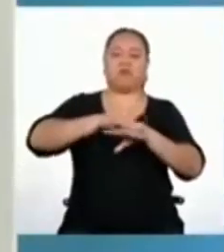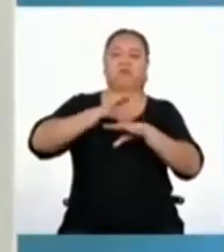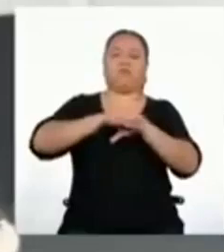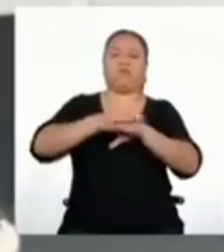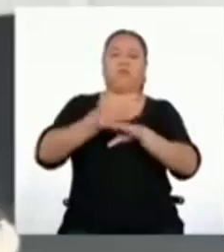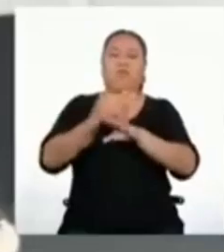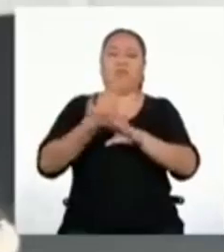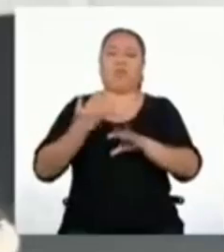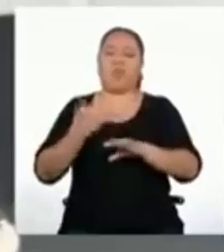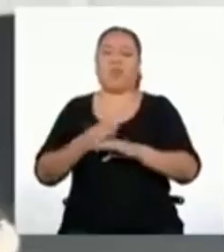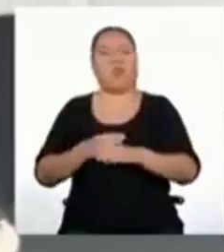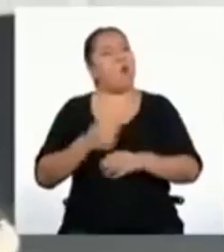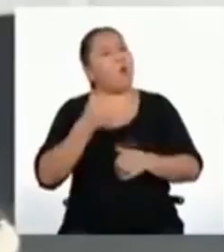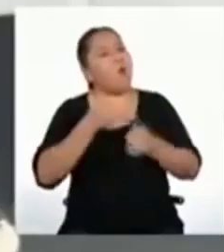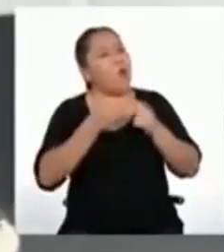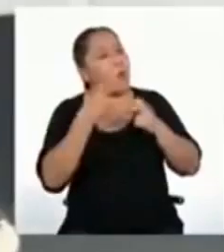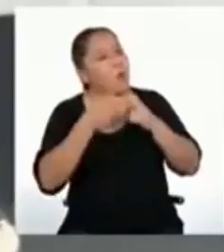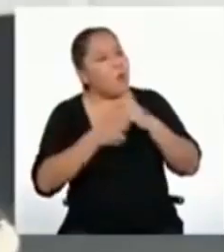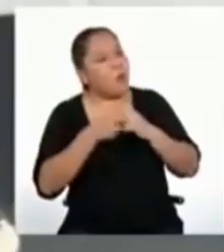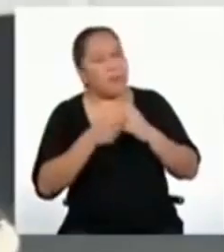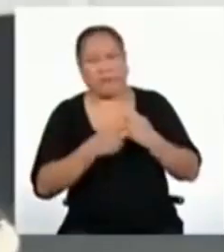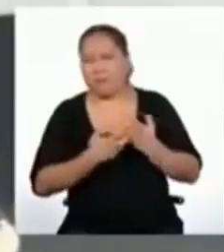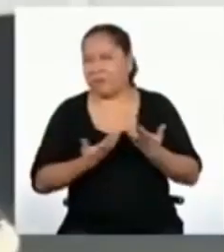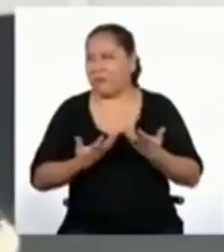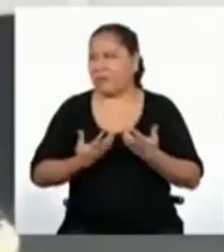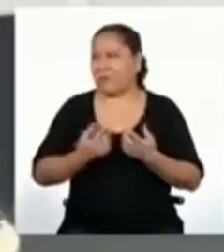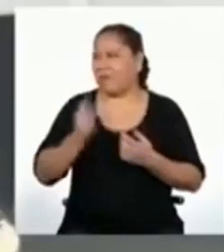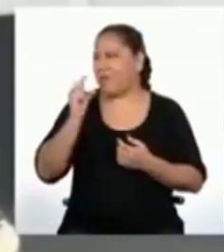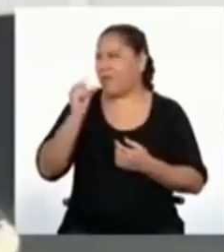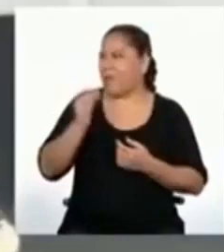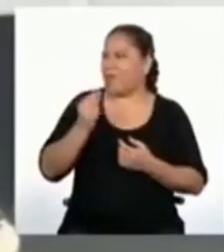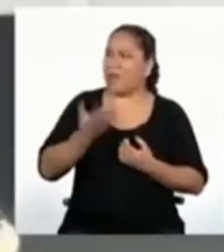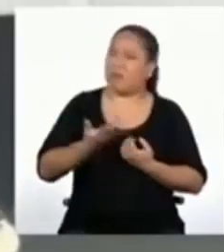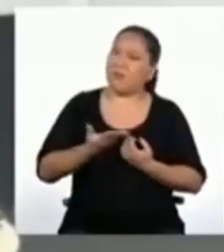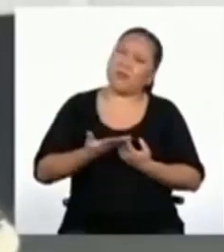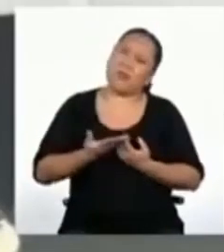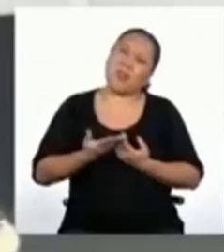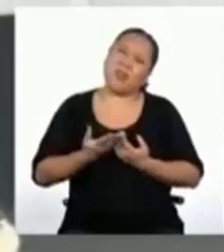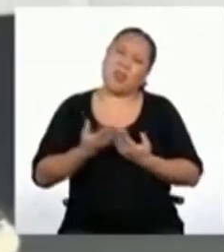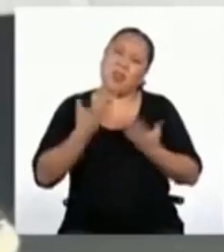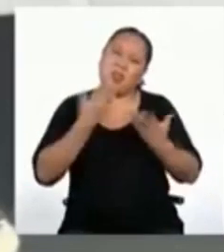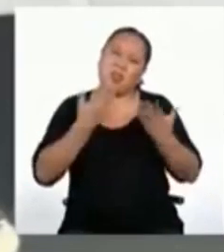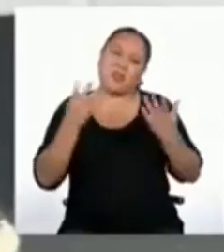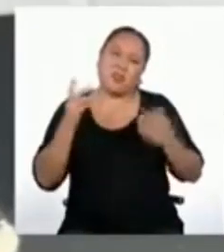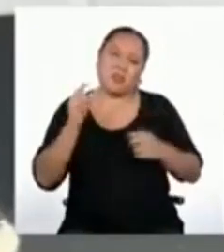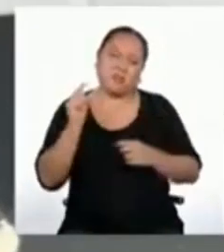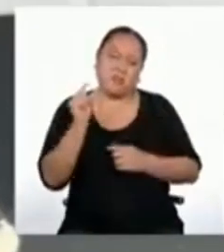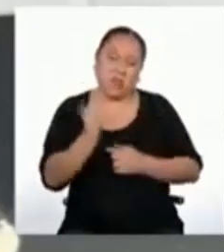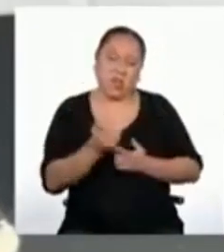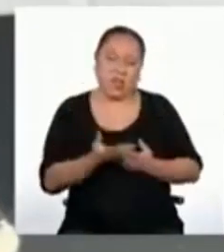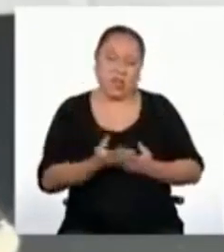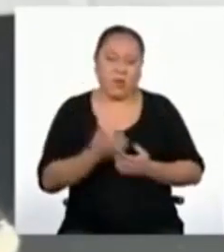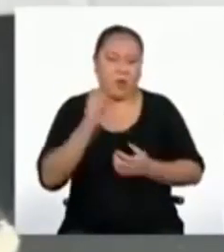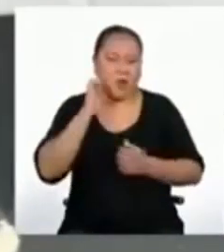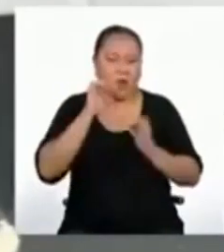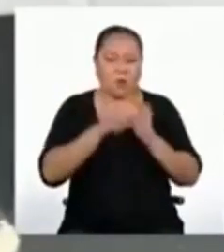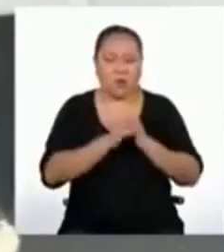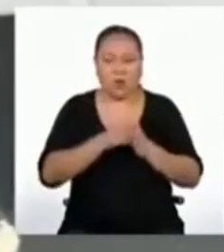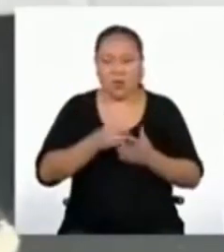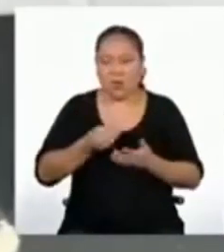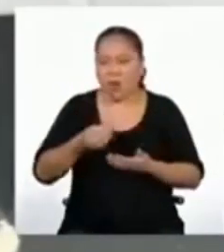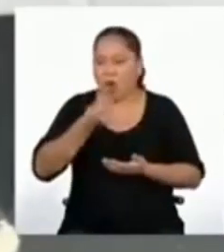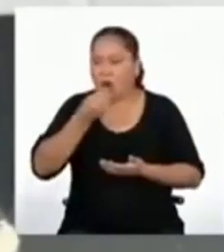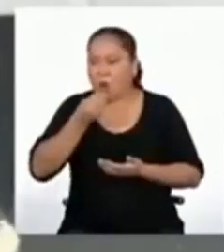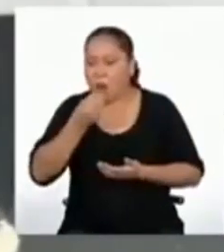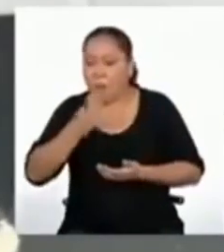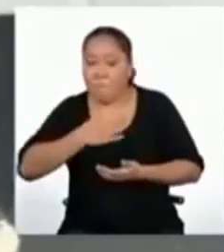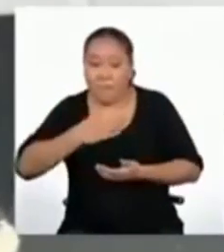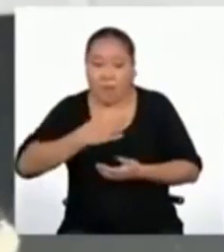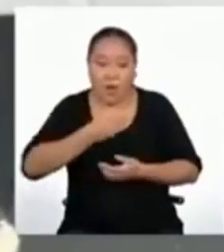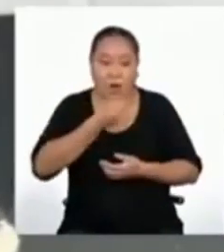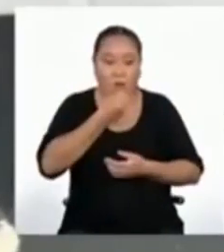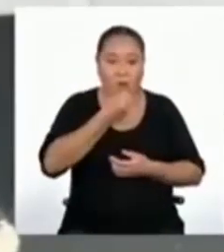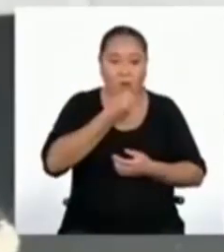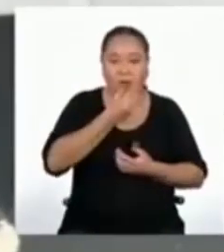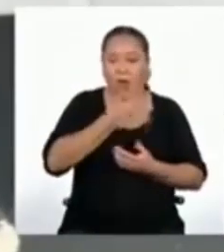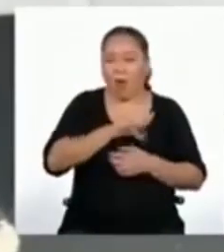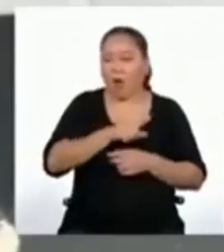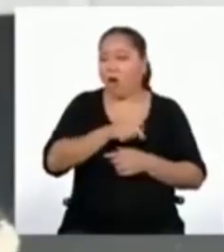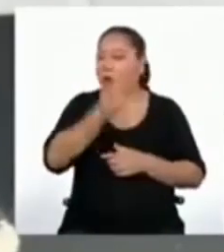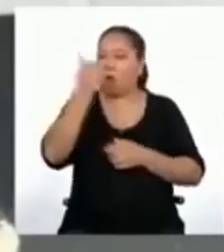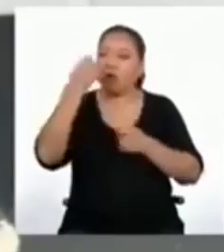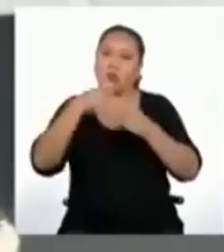puede saber. Un poco de todo, ¿no? Desde cosas pequeñas, como que alguien se come tu comida, hasta grandes.